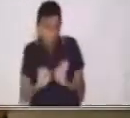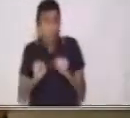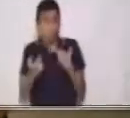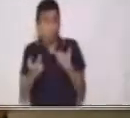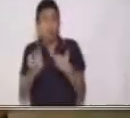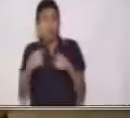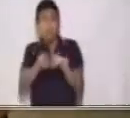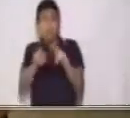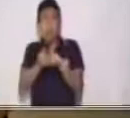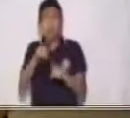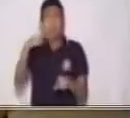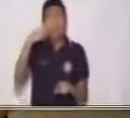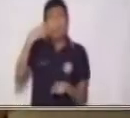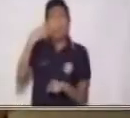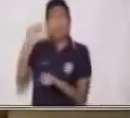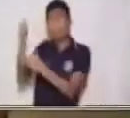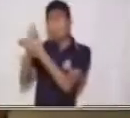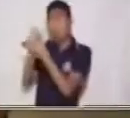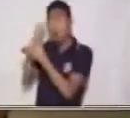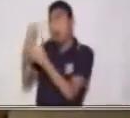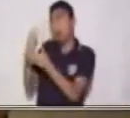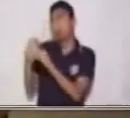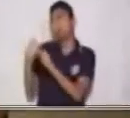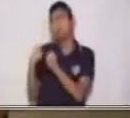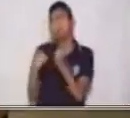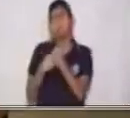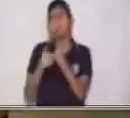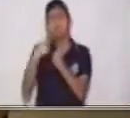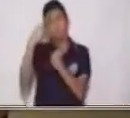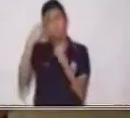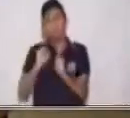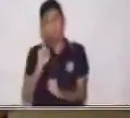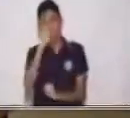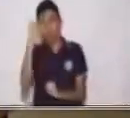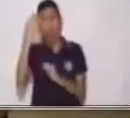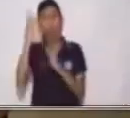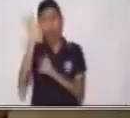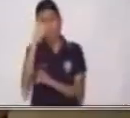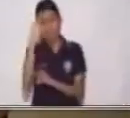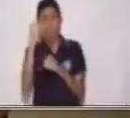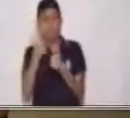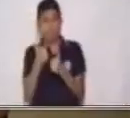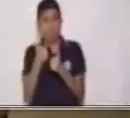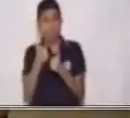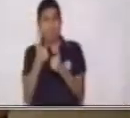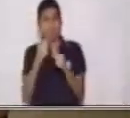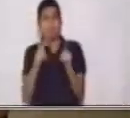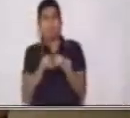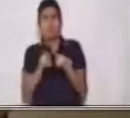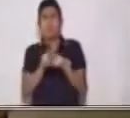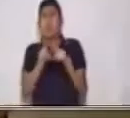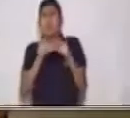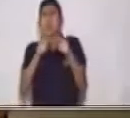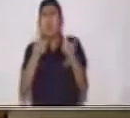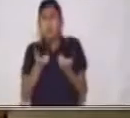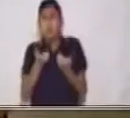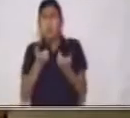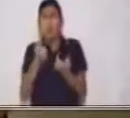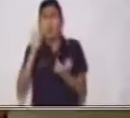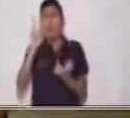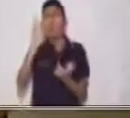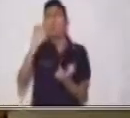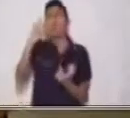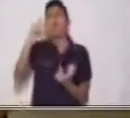escribir unas palabras y que juntos busquemos las letras y su sonido. Muy bien. ¿Y cómo suenan? Con las vocales.